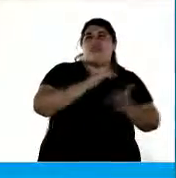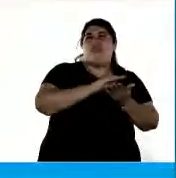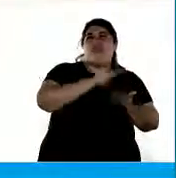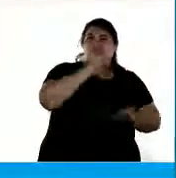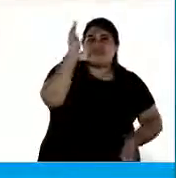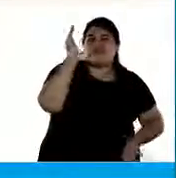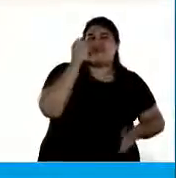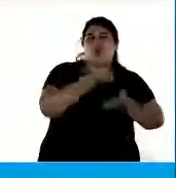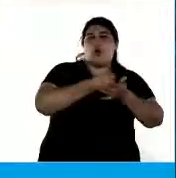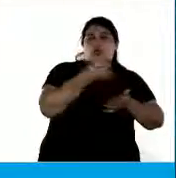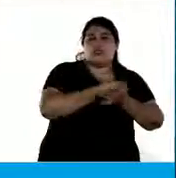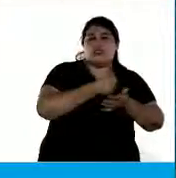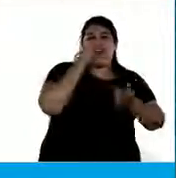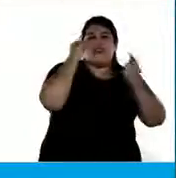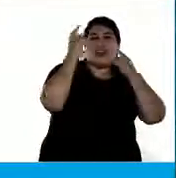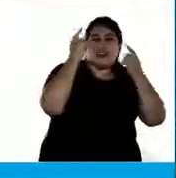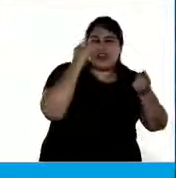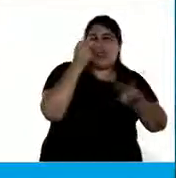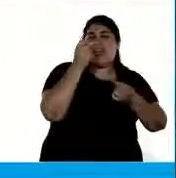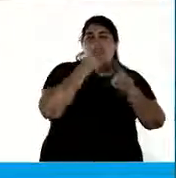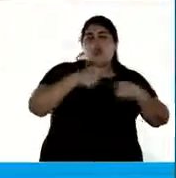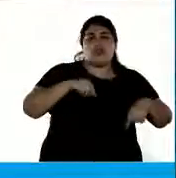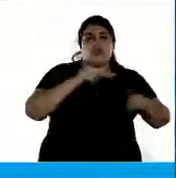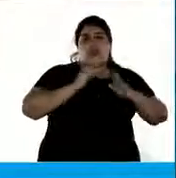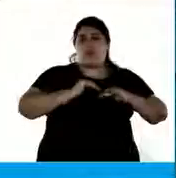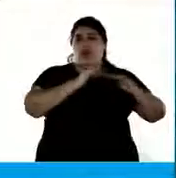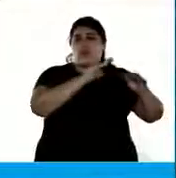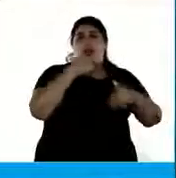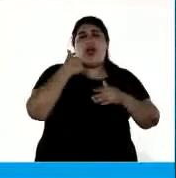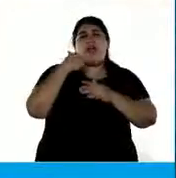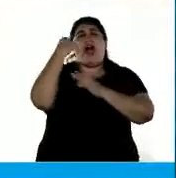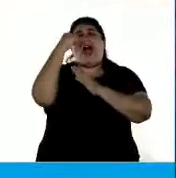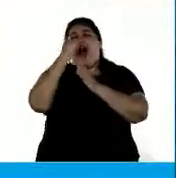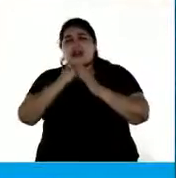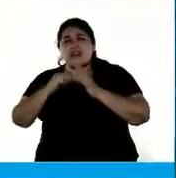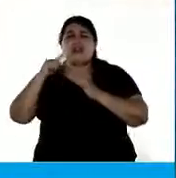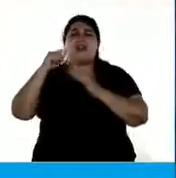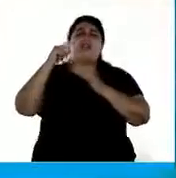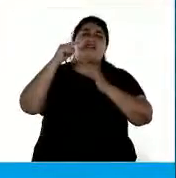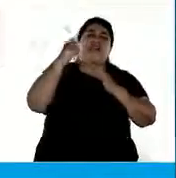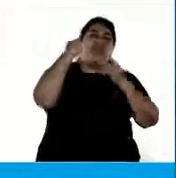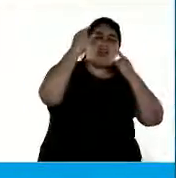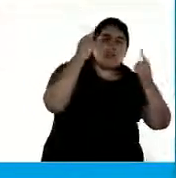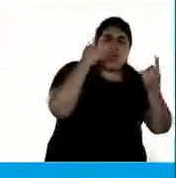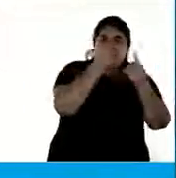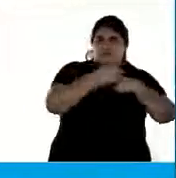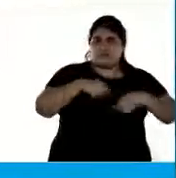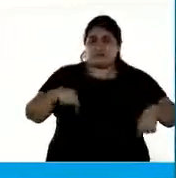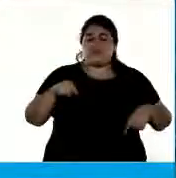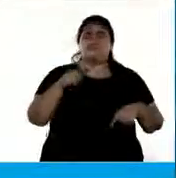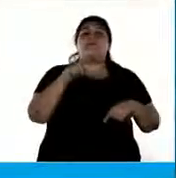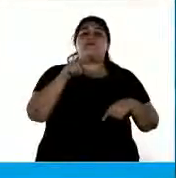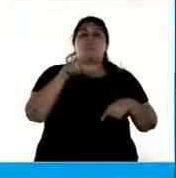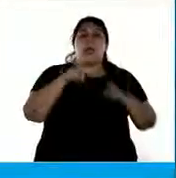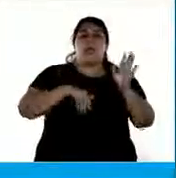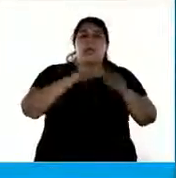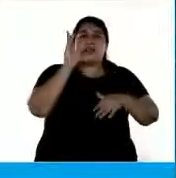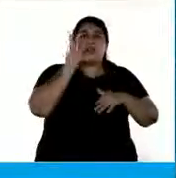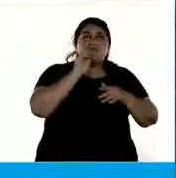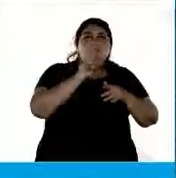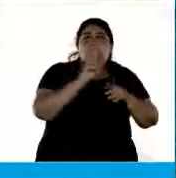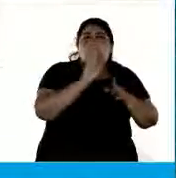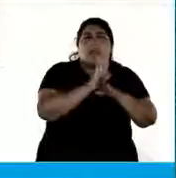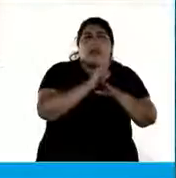los míos, desde el arte y desde las ideas y que no se rindió ante las adversidades.